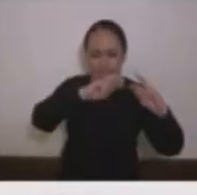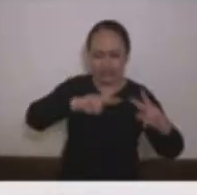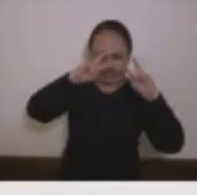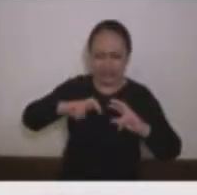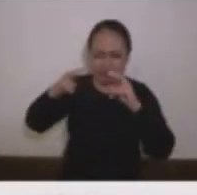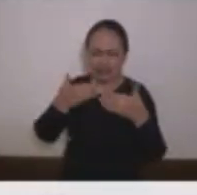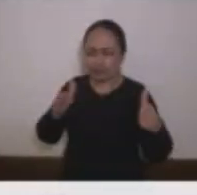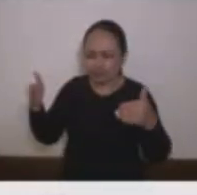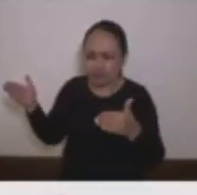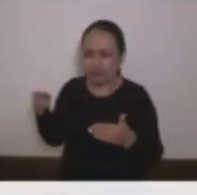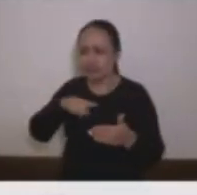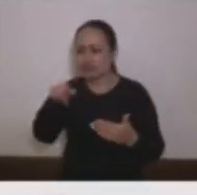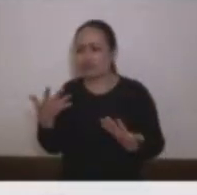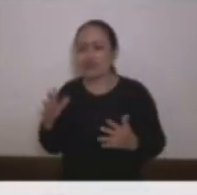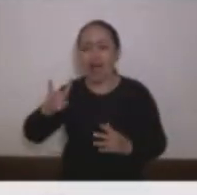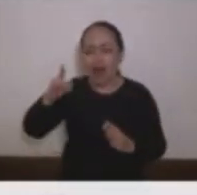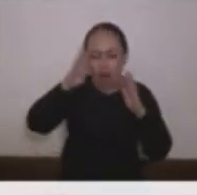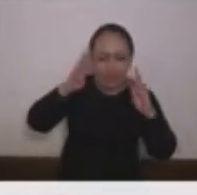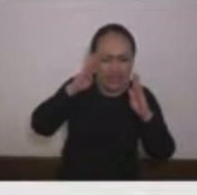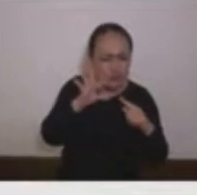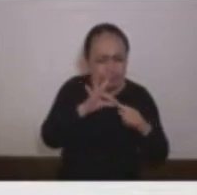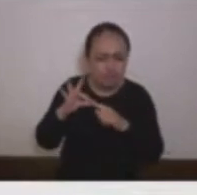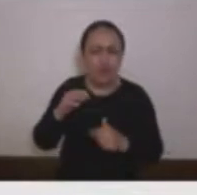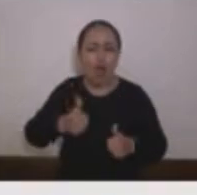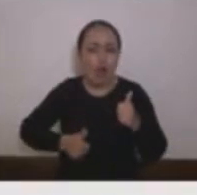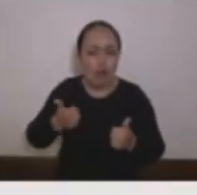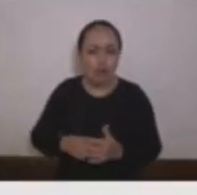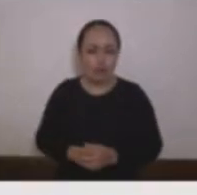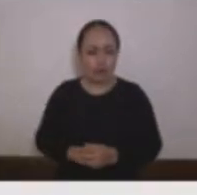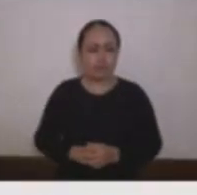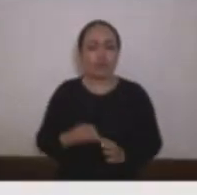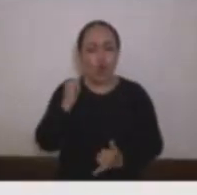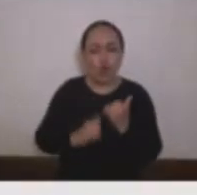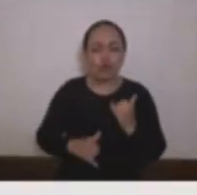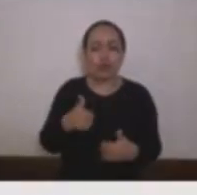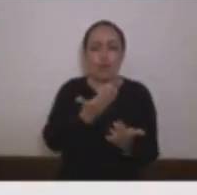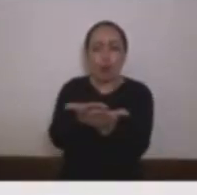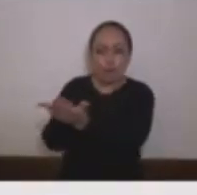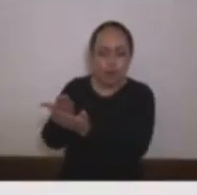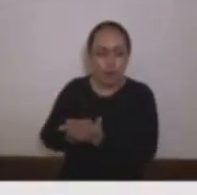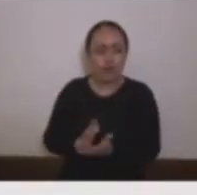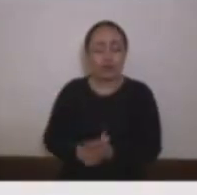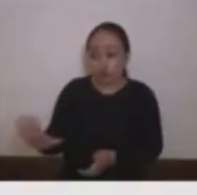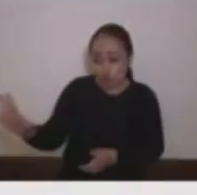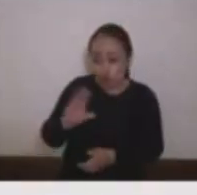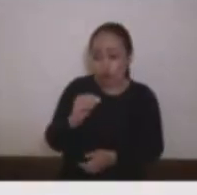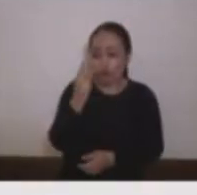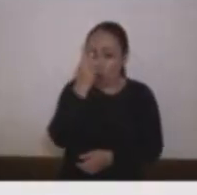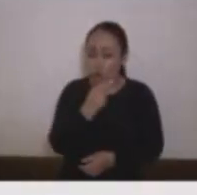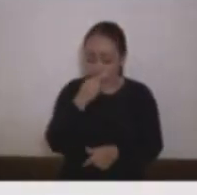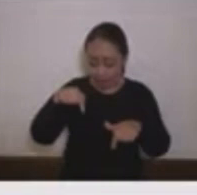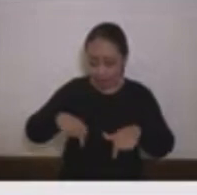cuáles quieren prestarle atención especial y por último quiero hacerles una propuesta y es que todos ustedes se comprometan